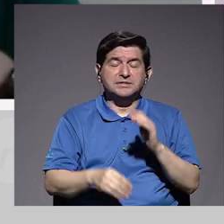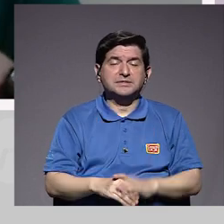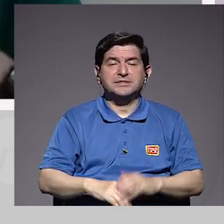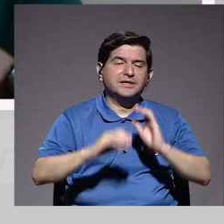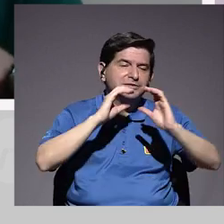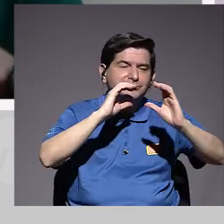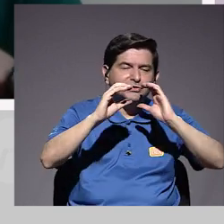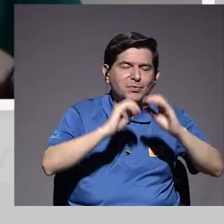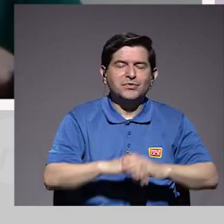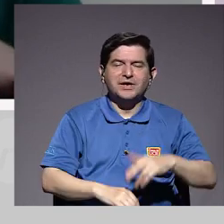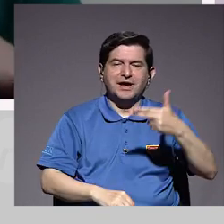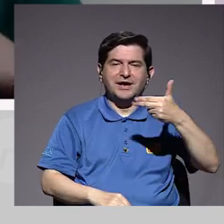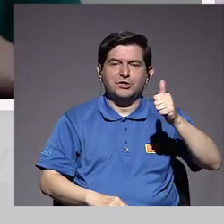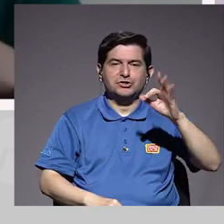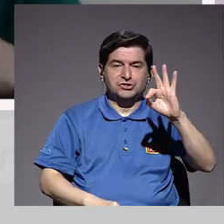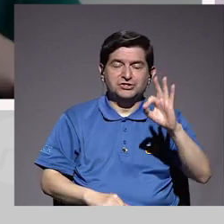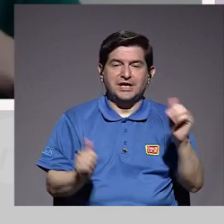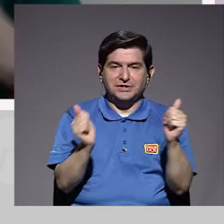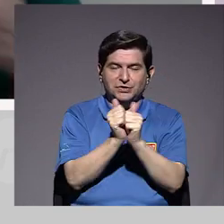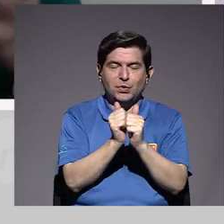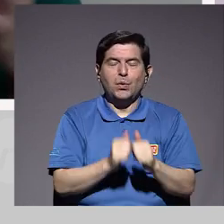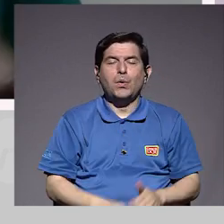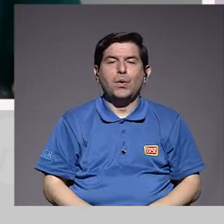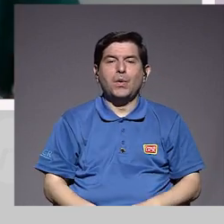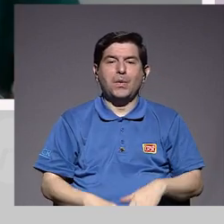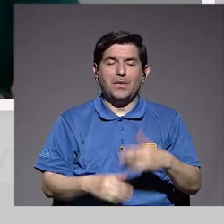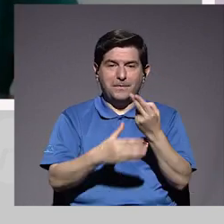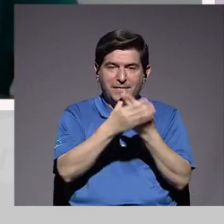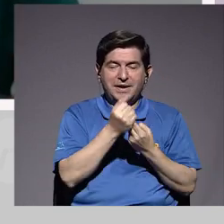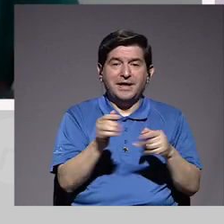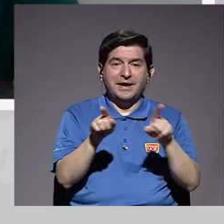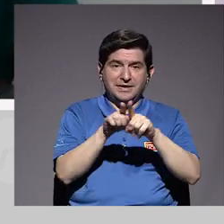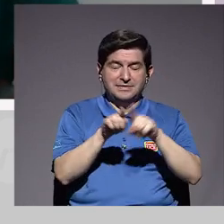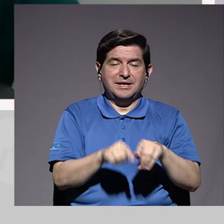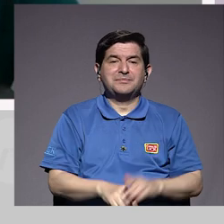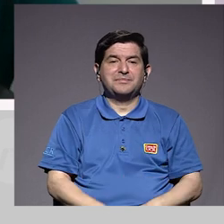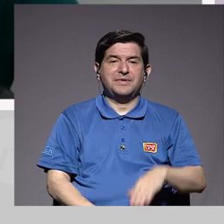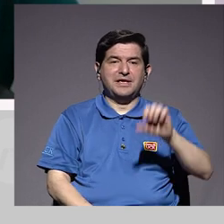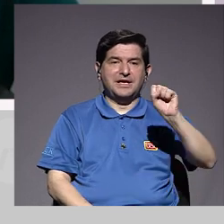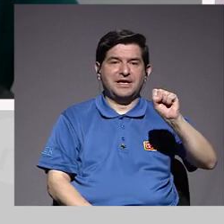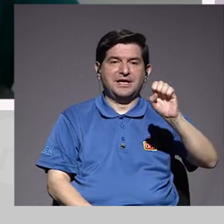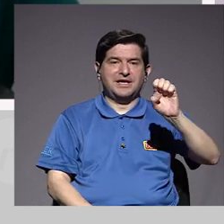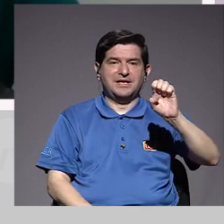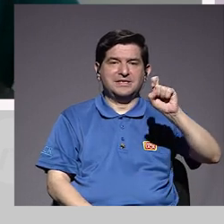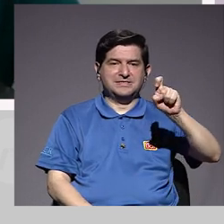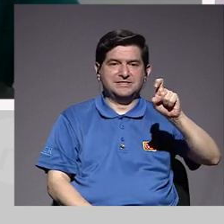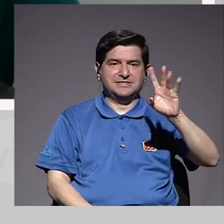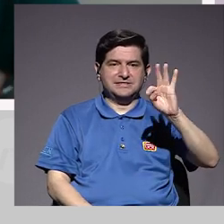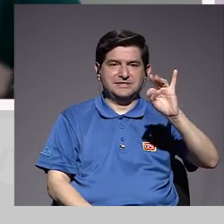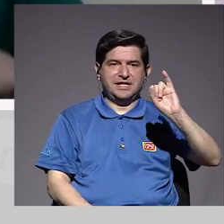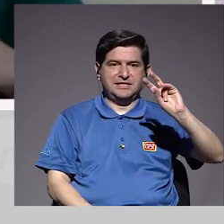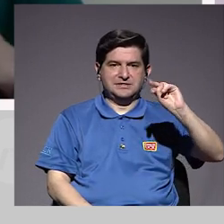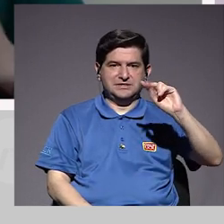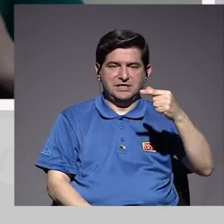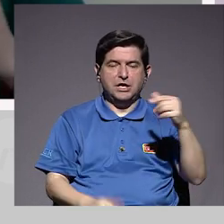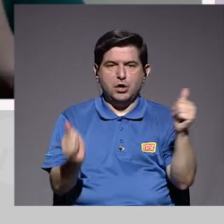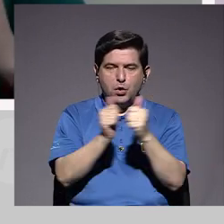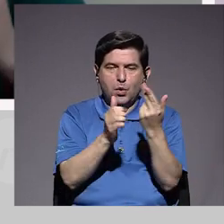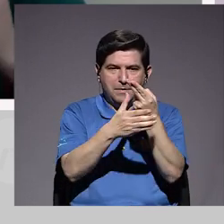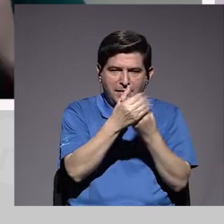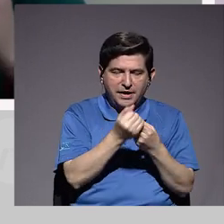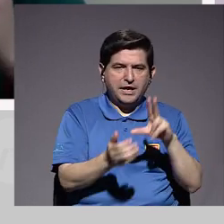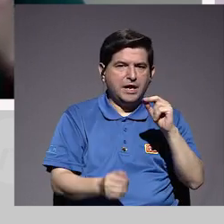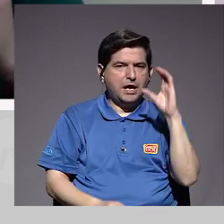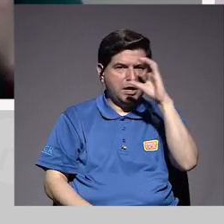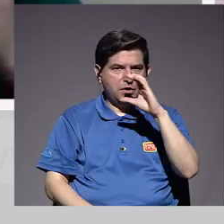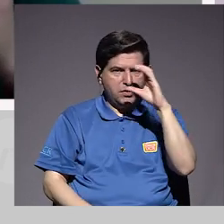chatear con la pareja. Es importante, hablábamos del sexting, ¿verdad? Con el cuidado que hay que tener, ¿verdad? No tenemos que